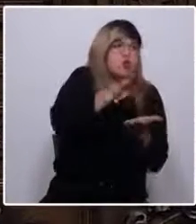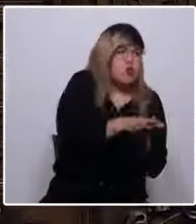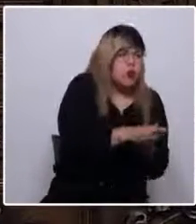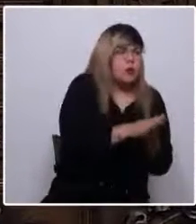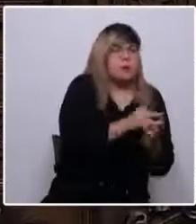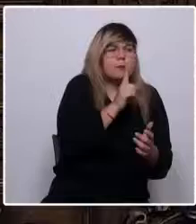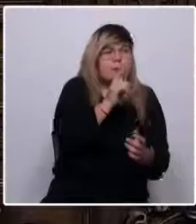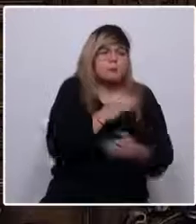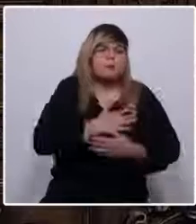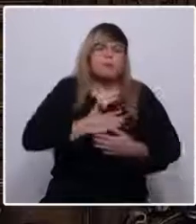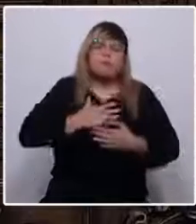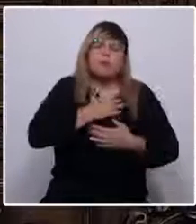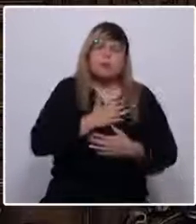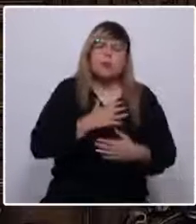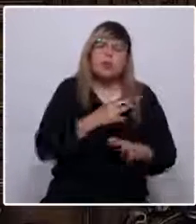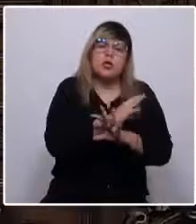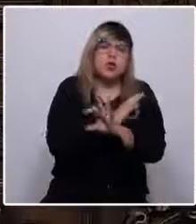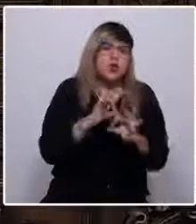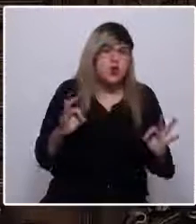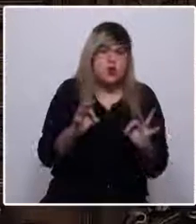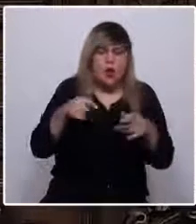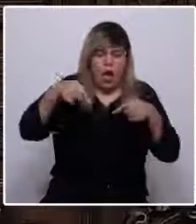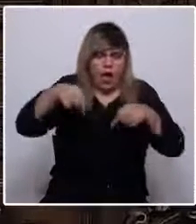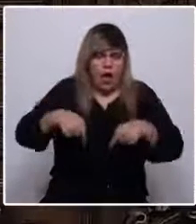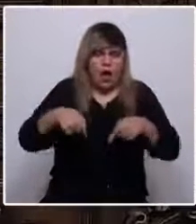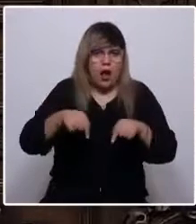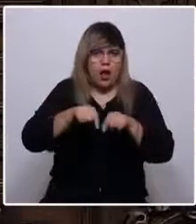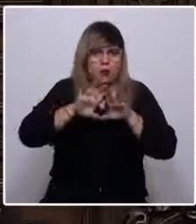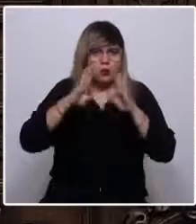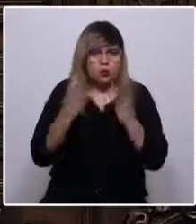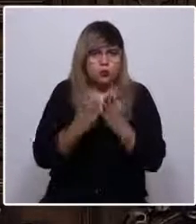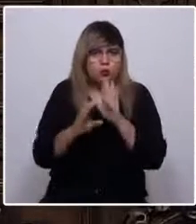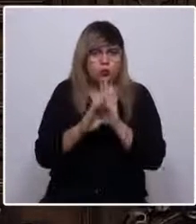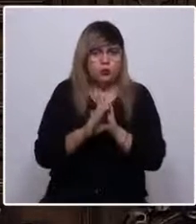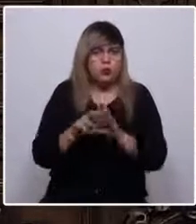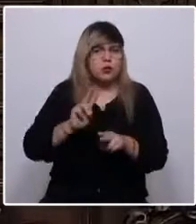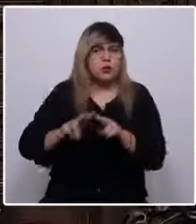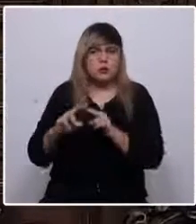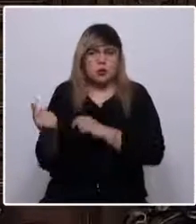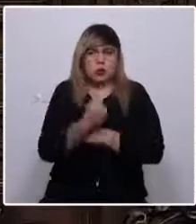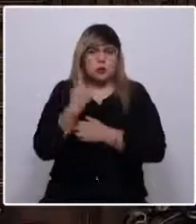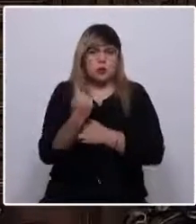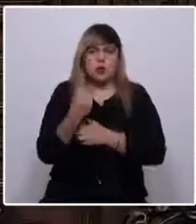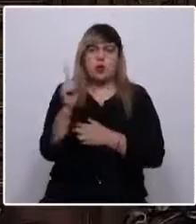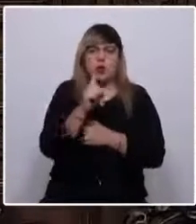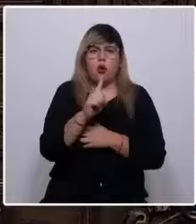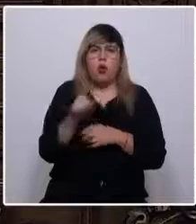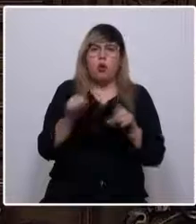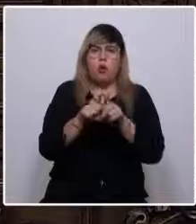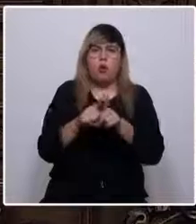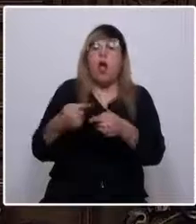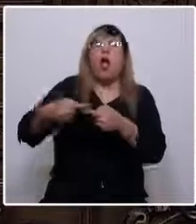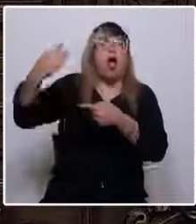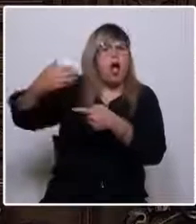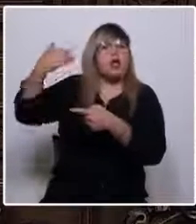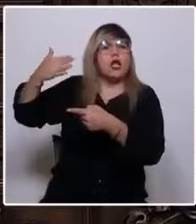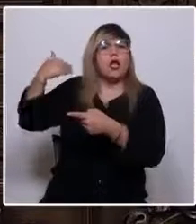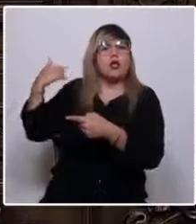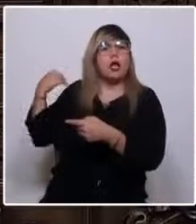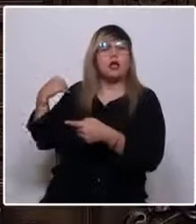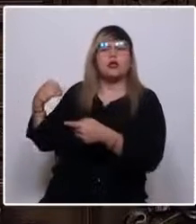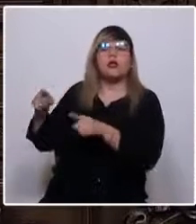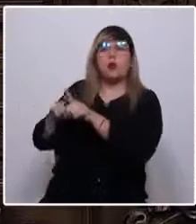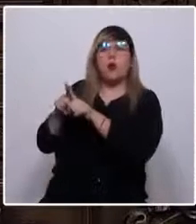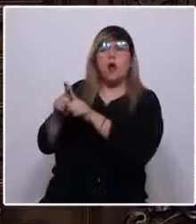pasión. Ninguna de los que aquí estamos se ha hecho a sí mismo. Nos debemos a tantas y tantos que se donan para darnos